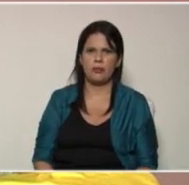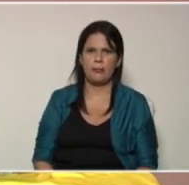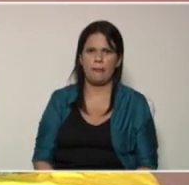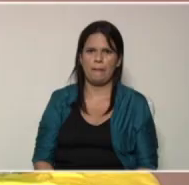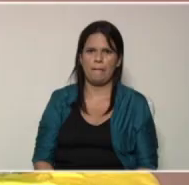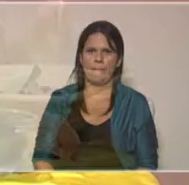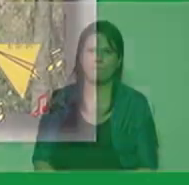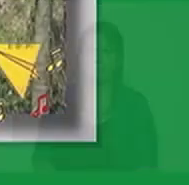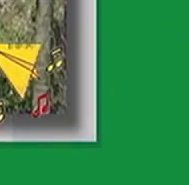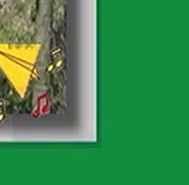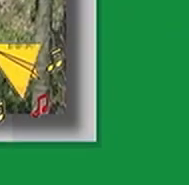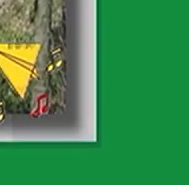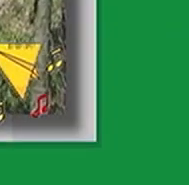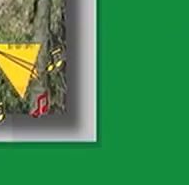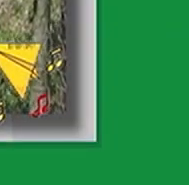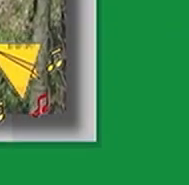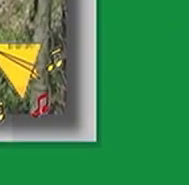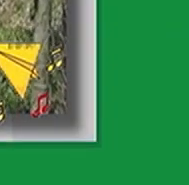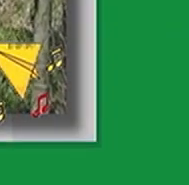veámoslo